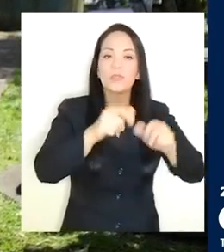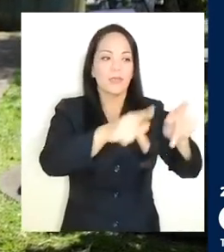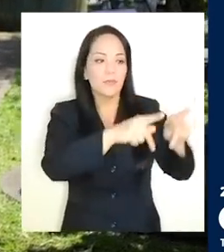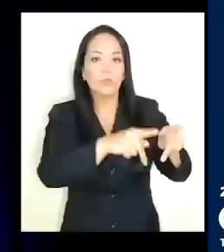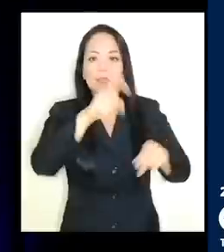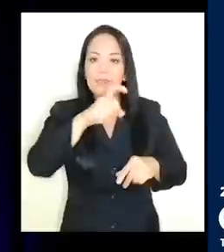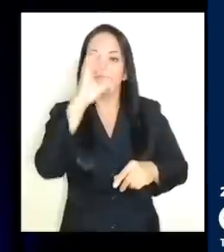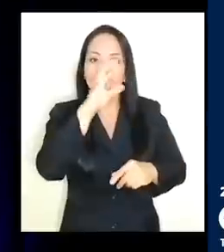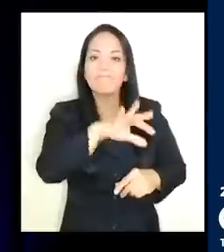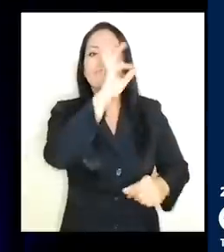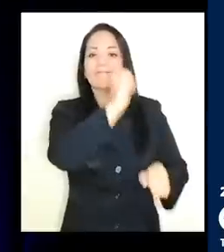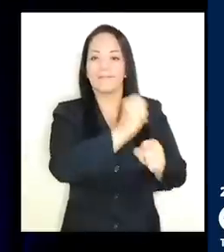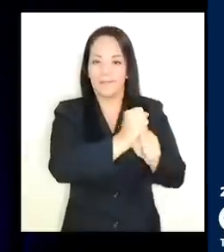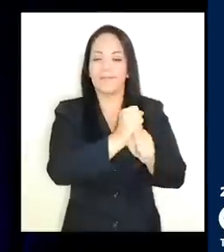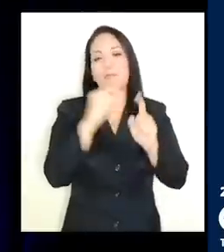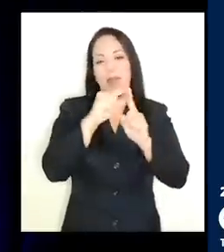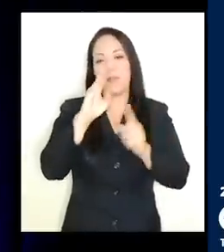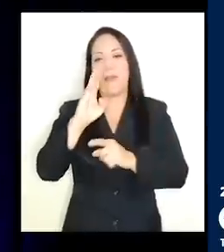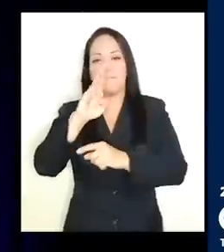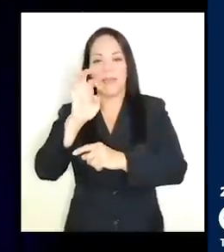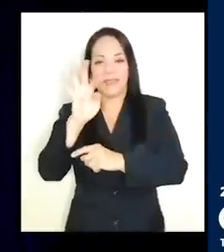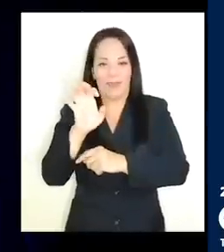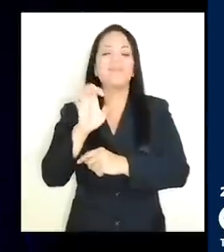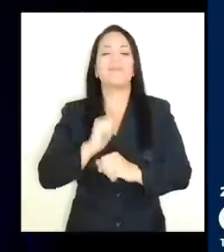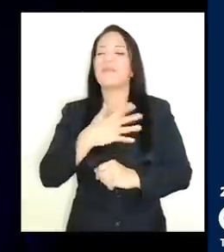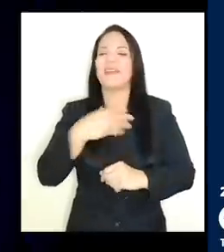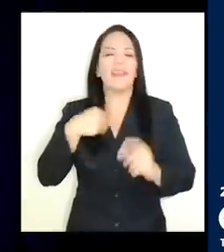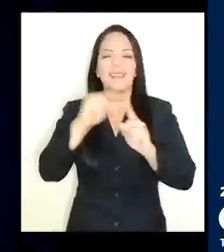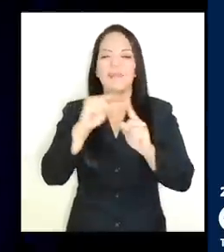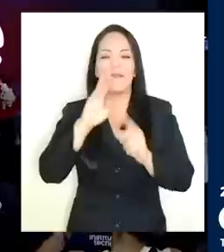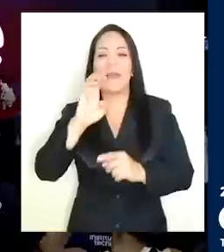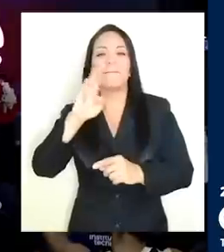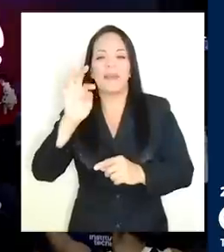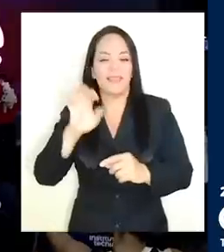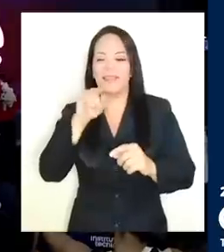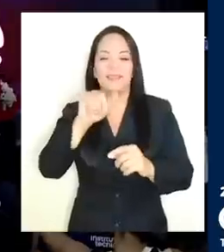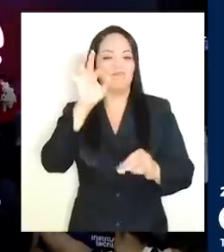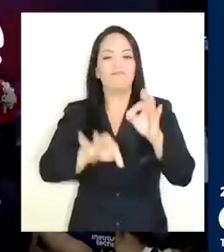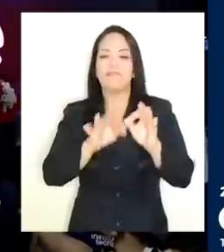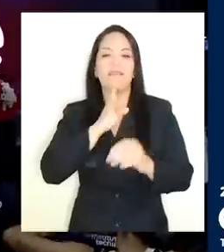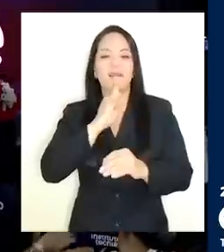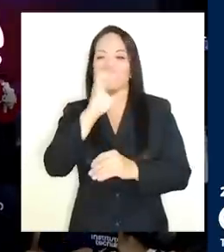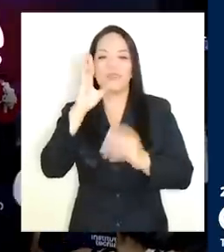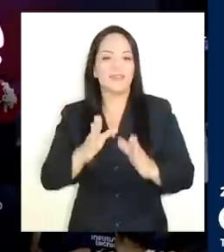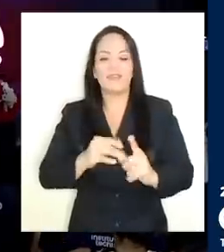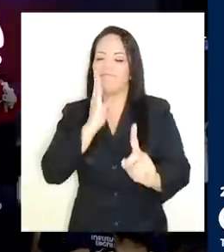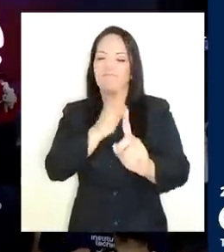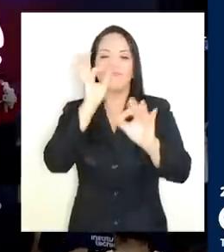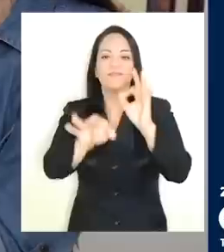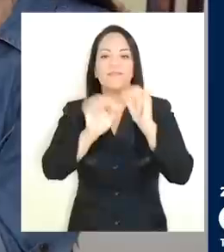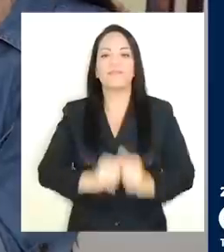encontrar un brete. Y me encanta esa palabra, porque así hablamos los ticos, sencillo y